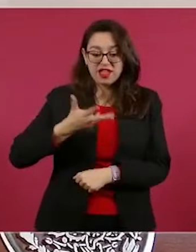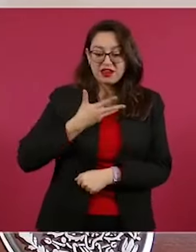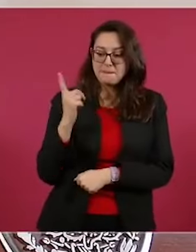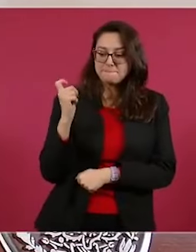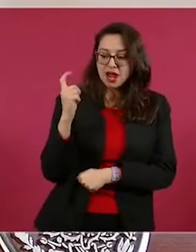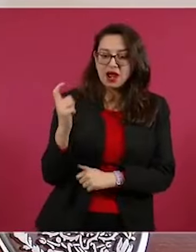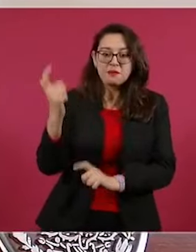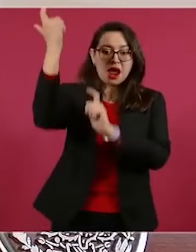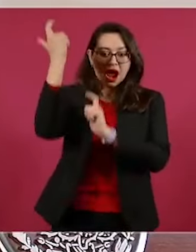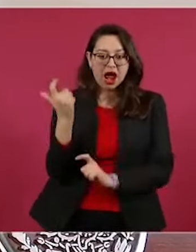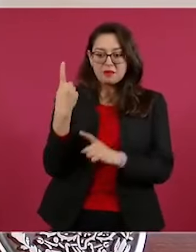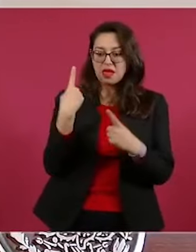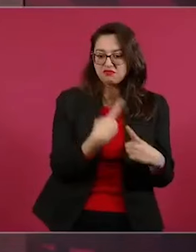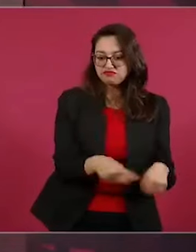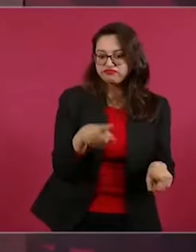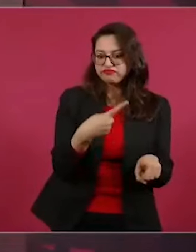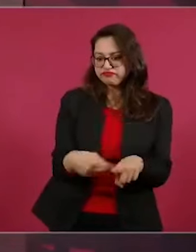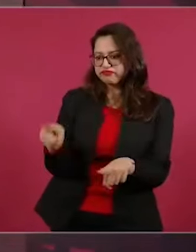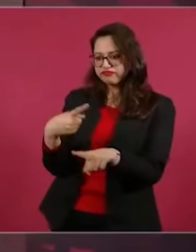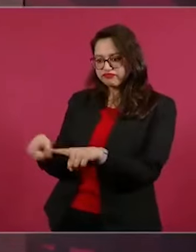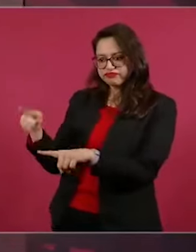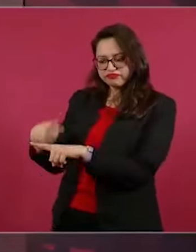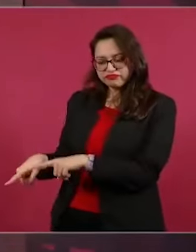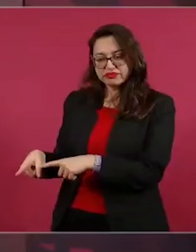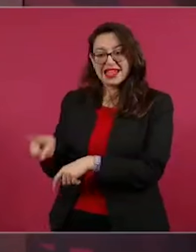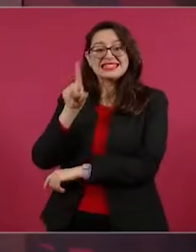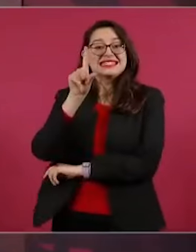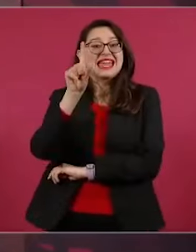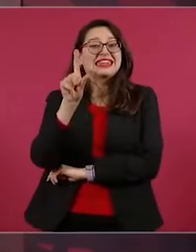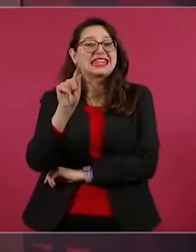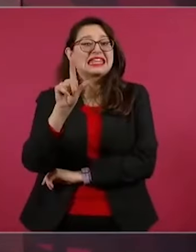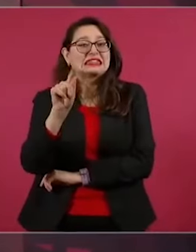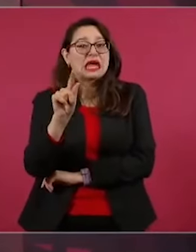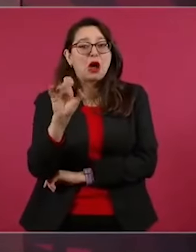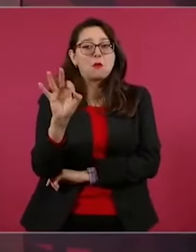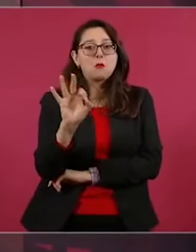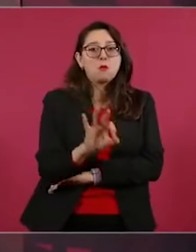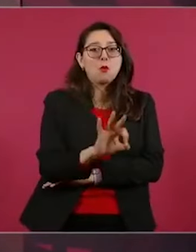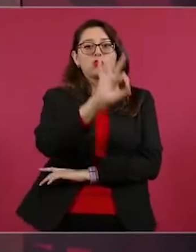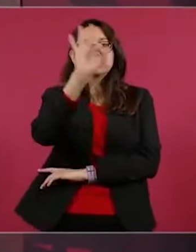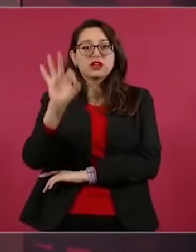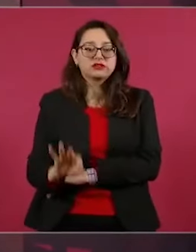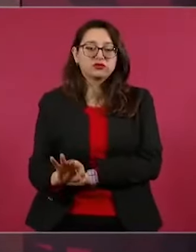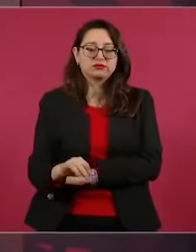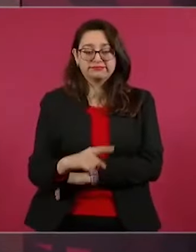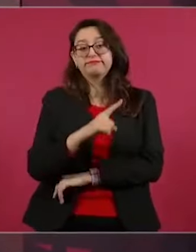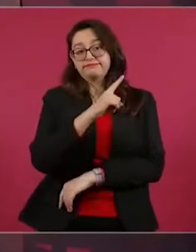para cometer delitos, para cometer crímenes,